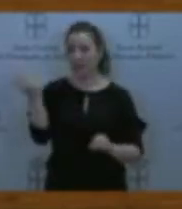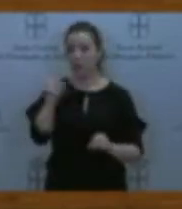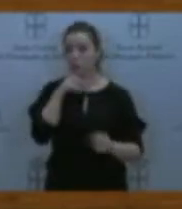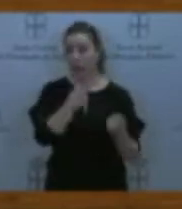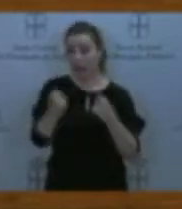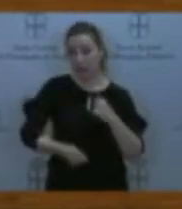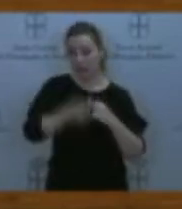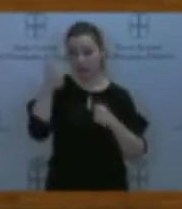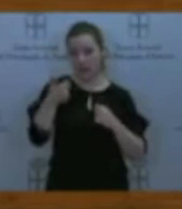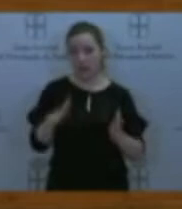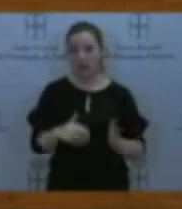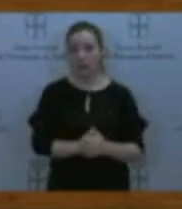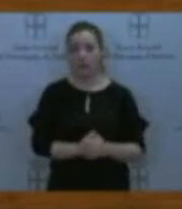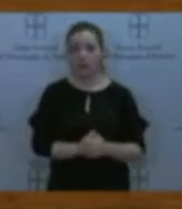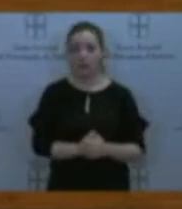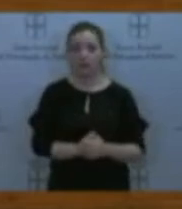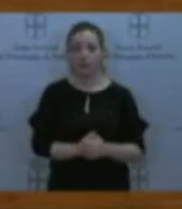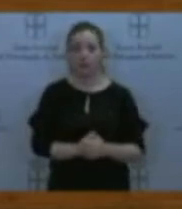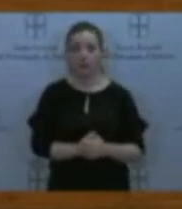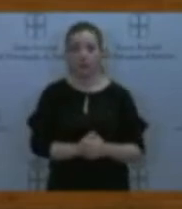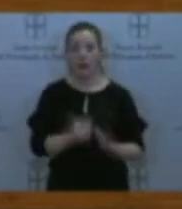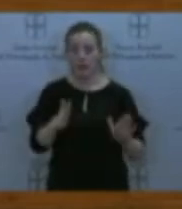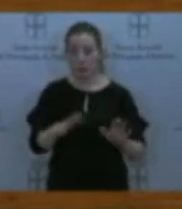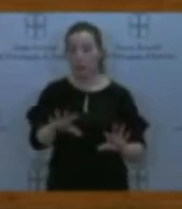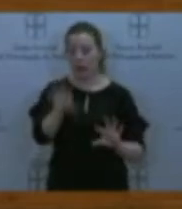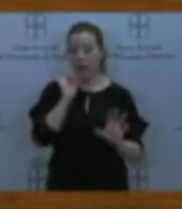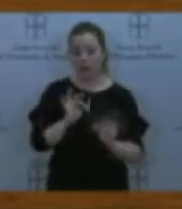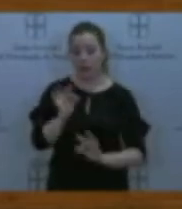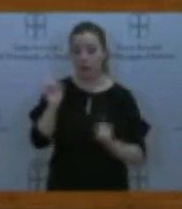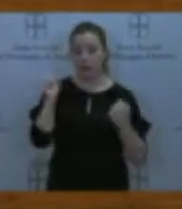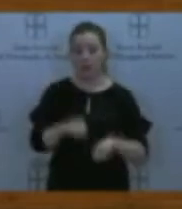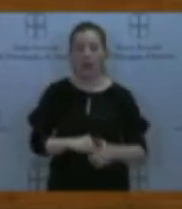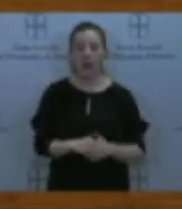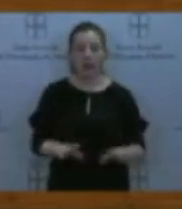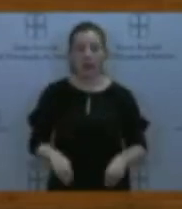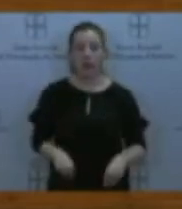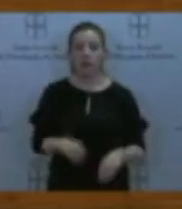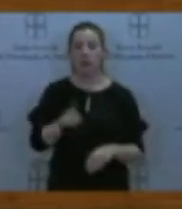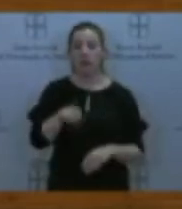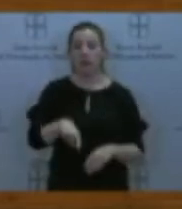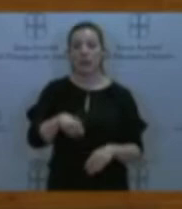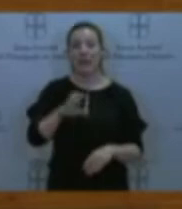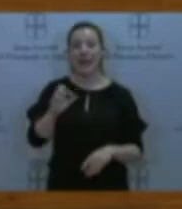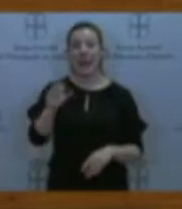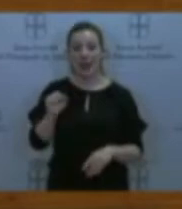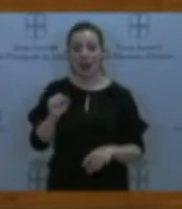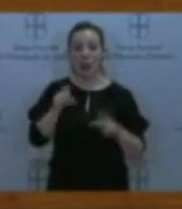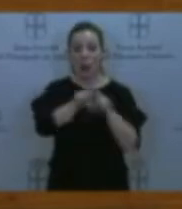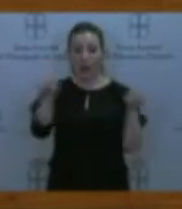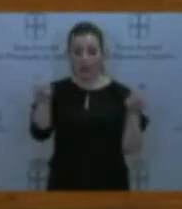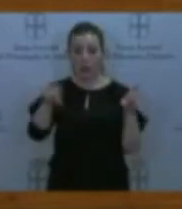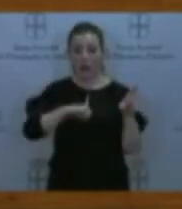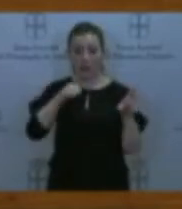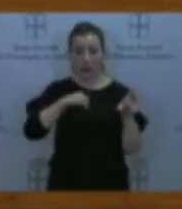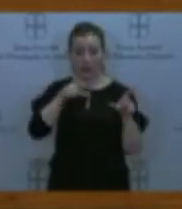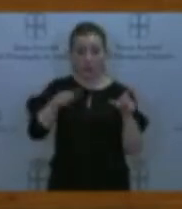saludamos esta decisión, esta medida. Un ERA, por otra parte, un organismo de establecimientos residenciales